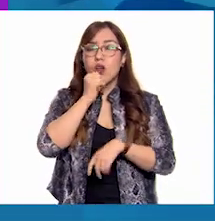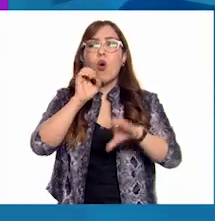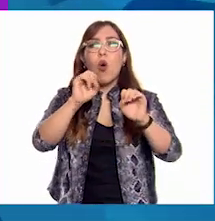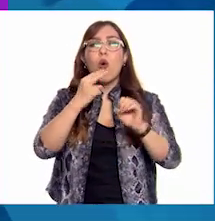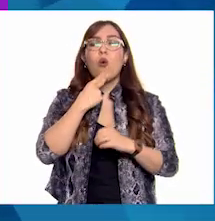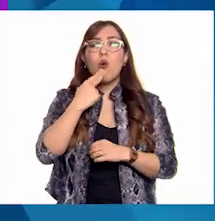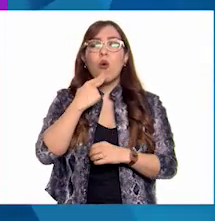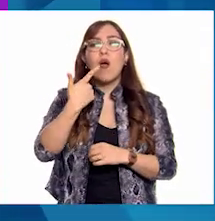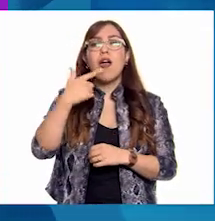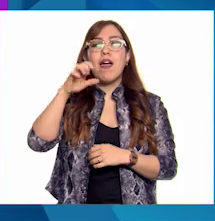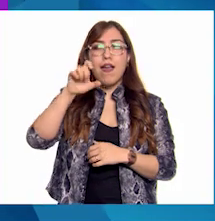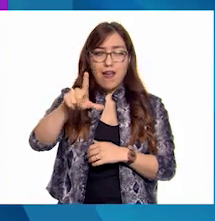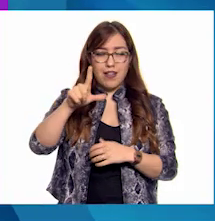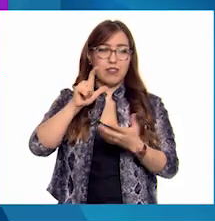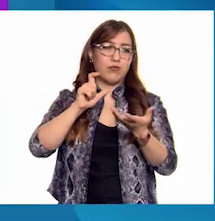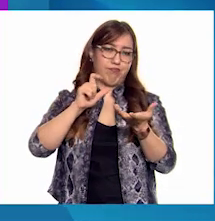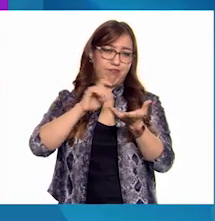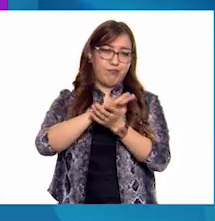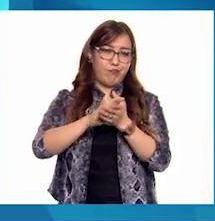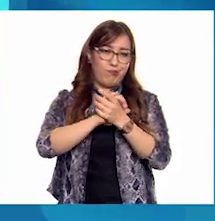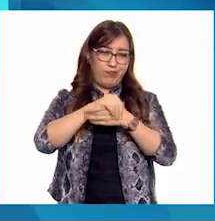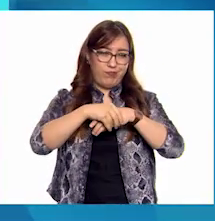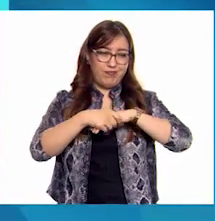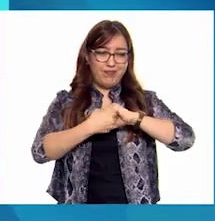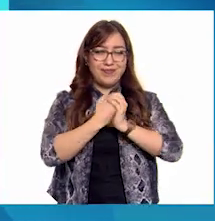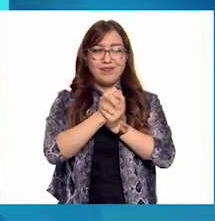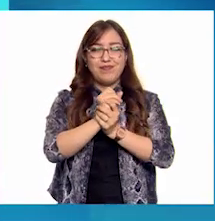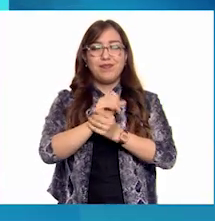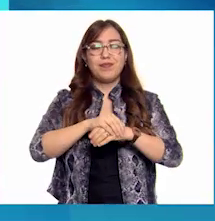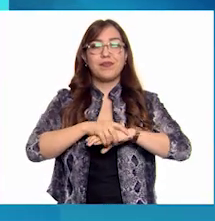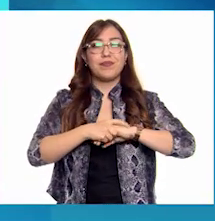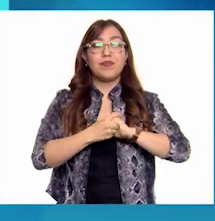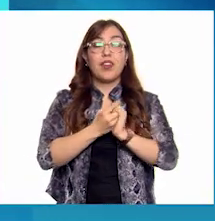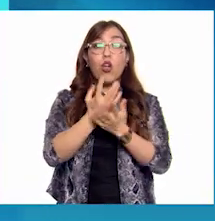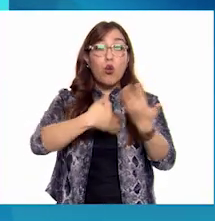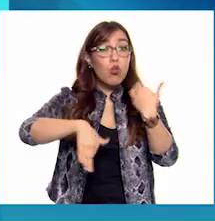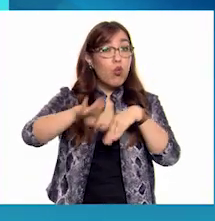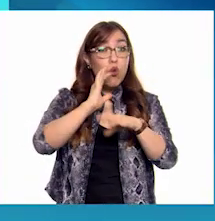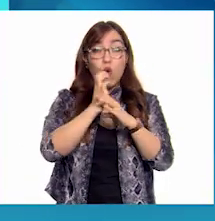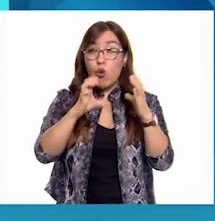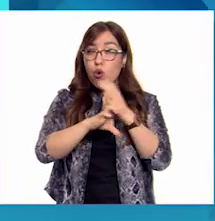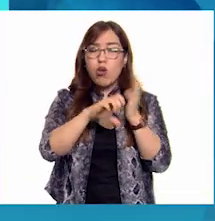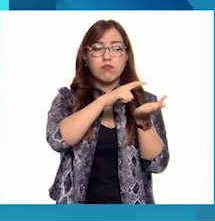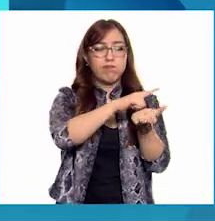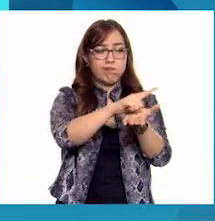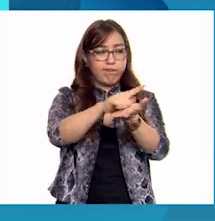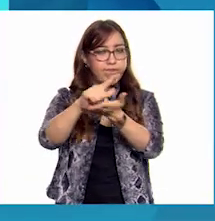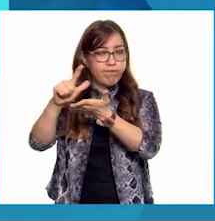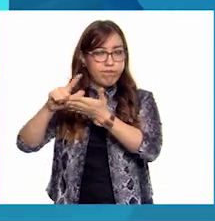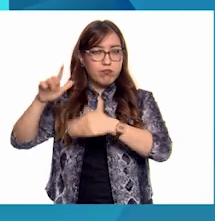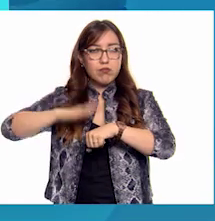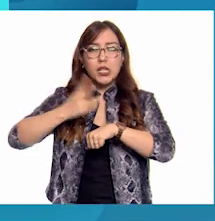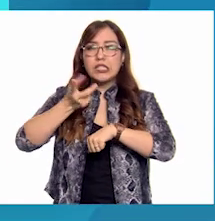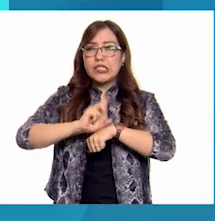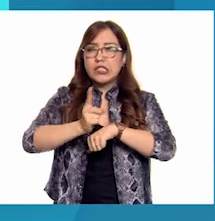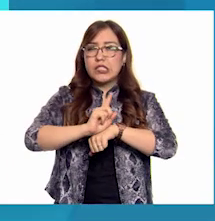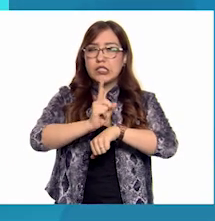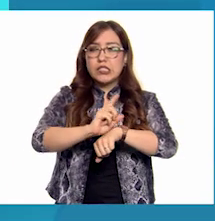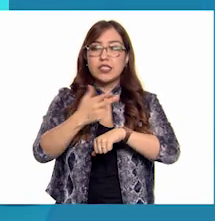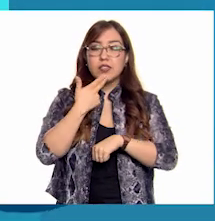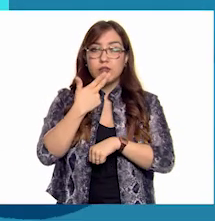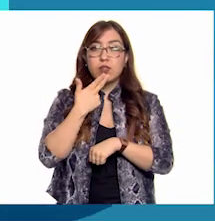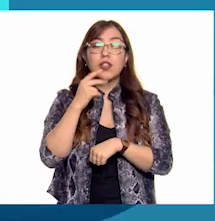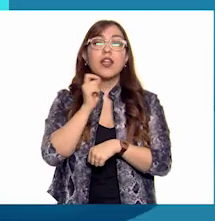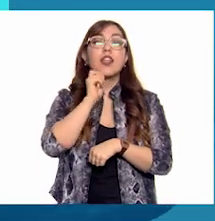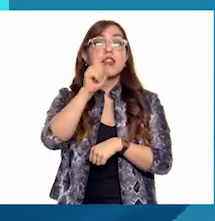desinfectante a base de agua y alcohol. Desinfecta las superficies de los objetos que más utilizas. También las